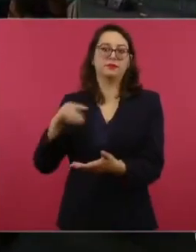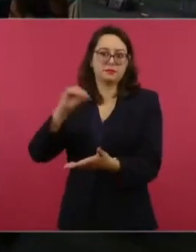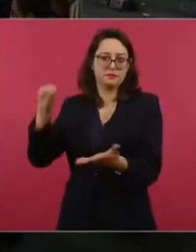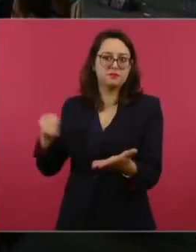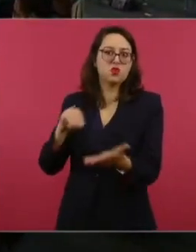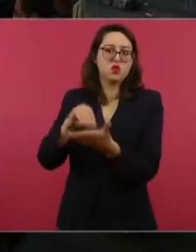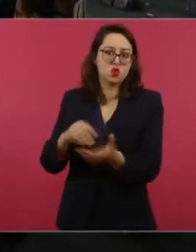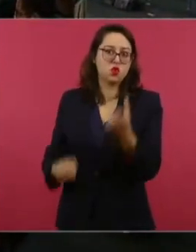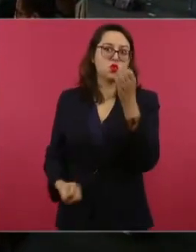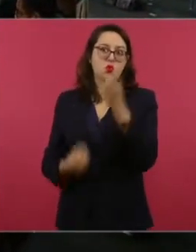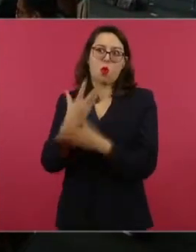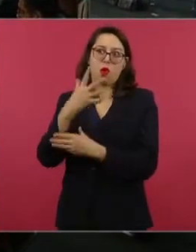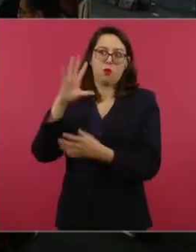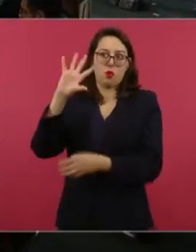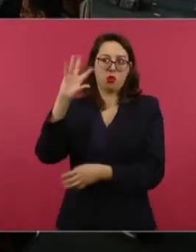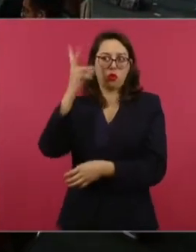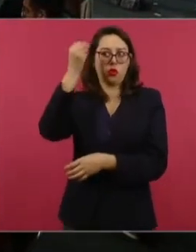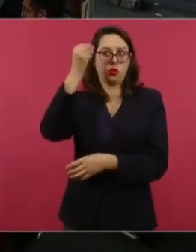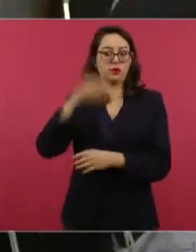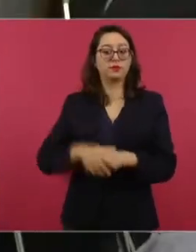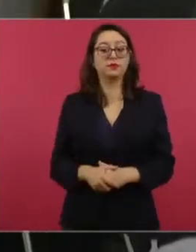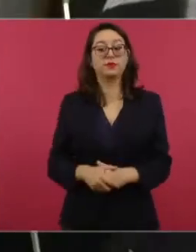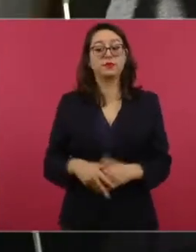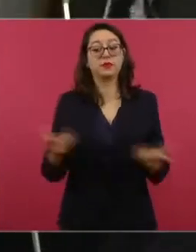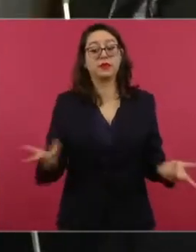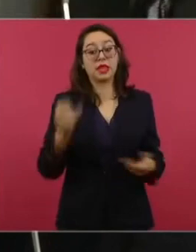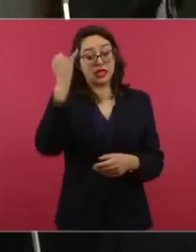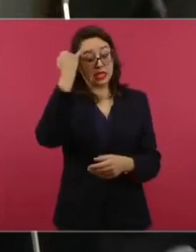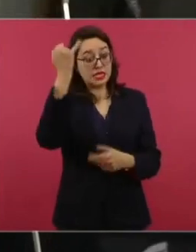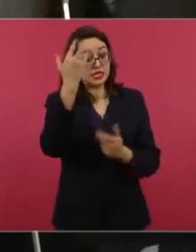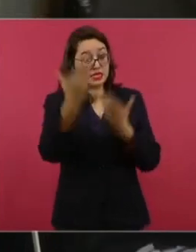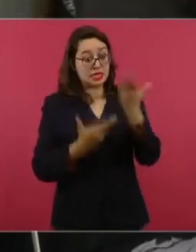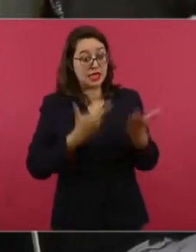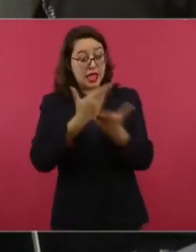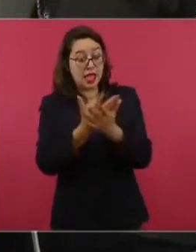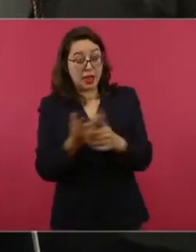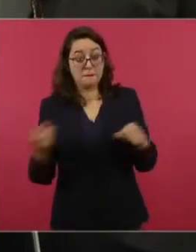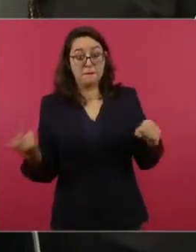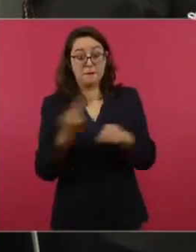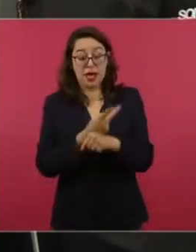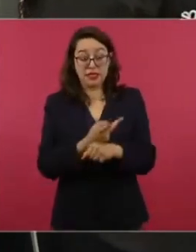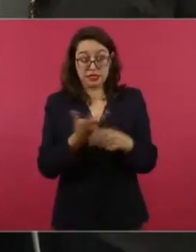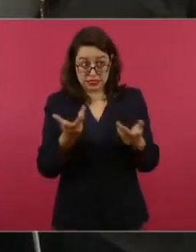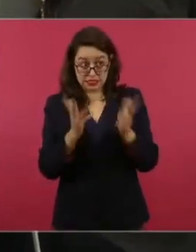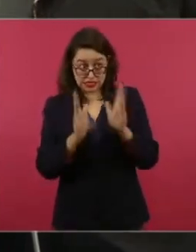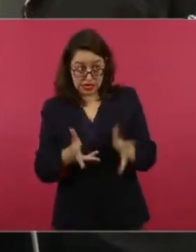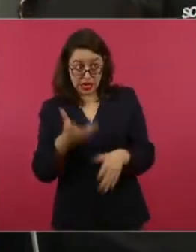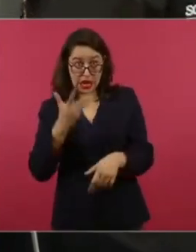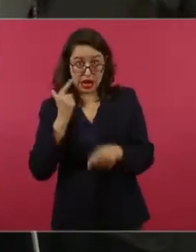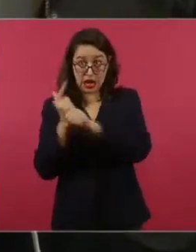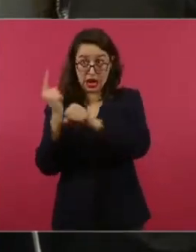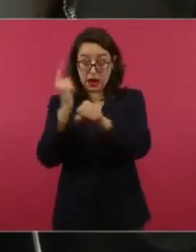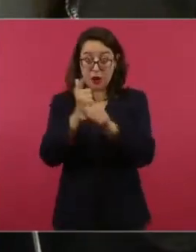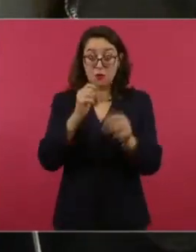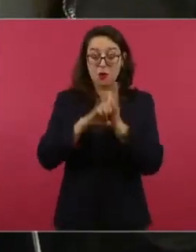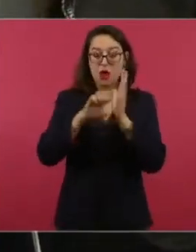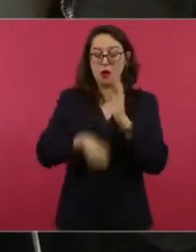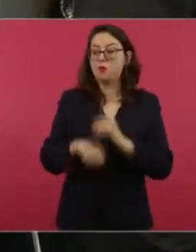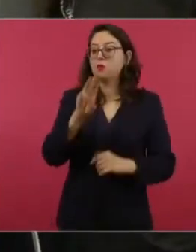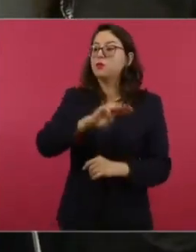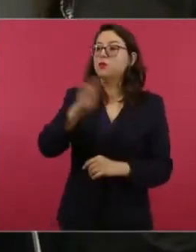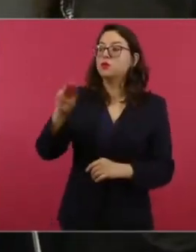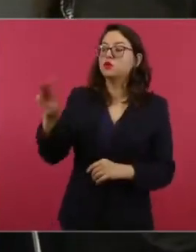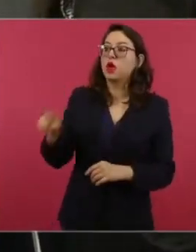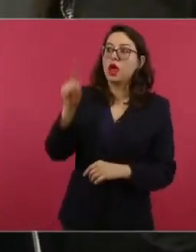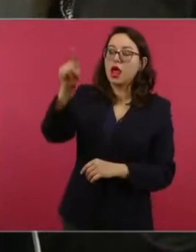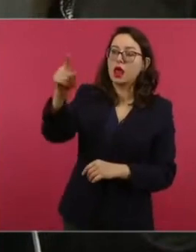ejemplo, se hizo esta iniciativa porque hubo algunos hechos como en Michoacán que se utilizaron. Si hay un